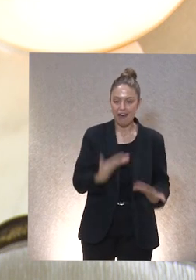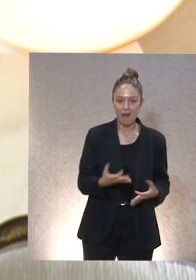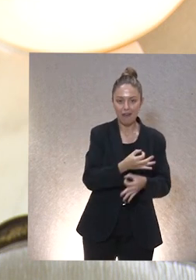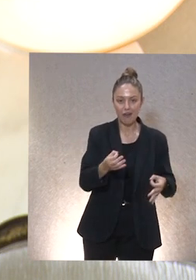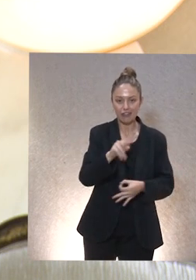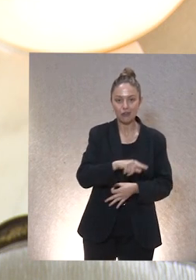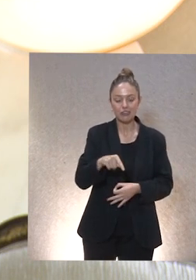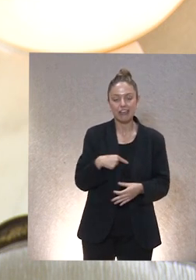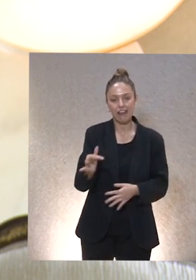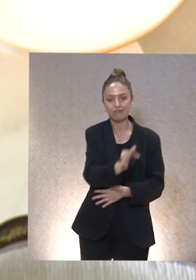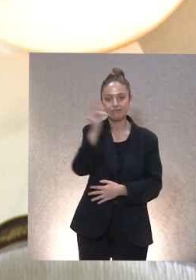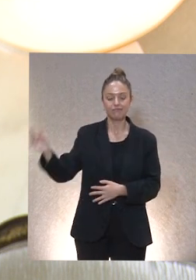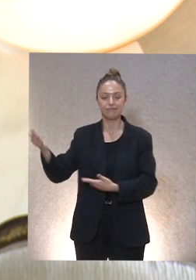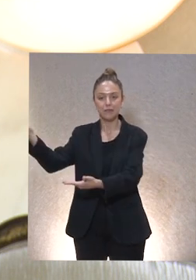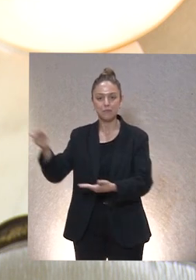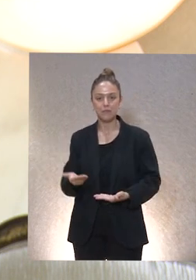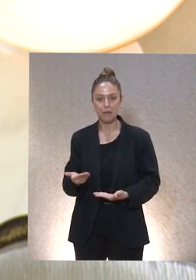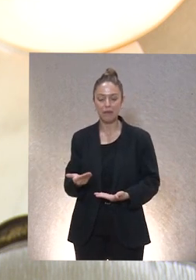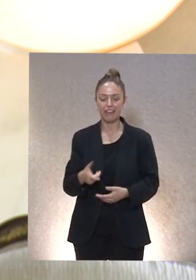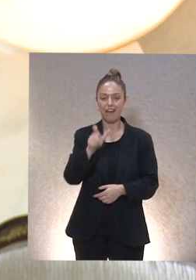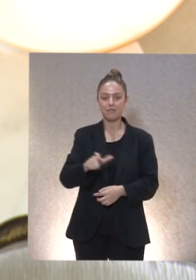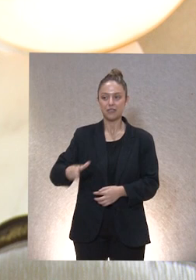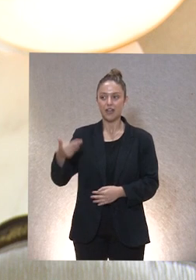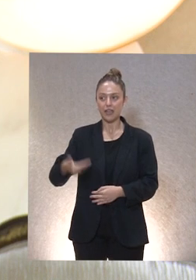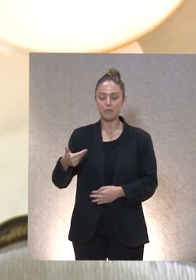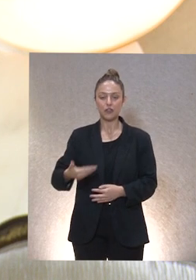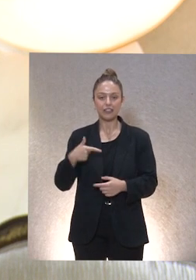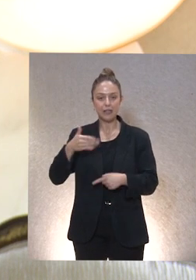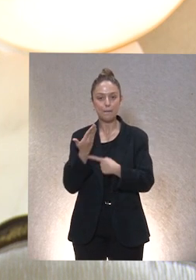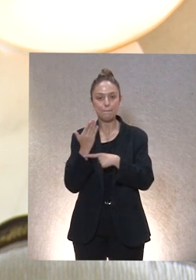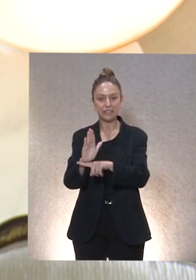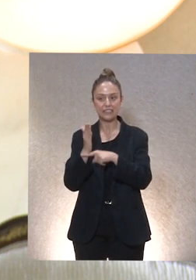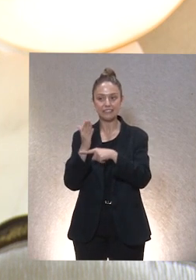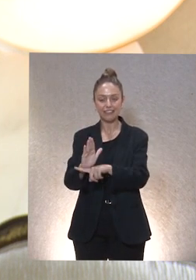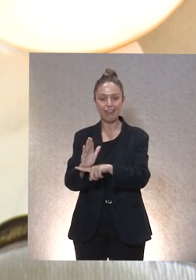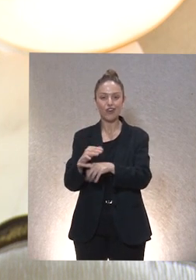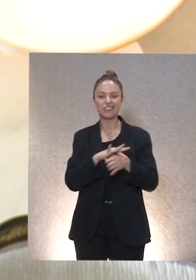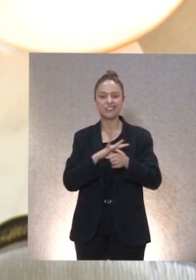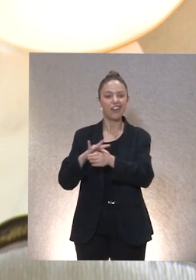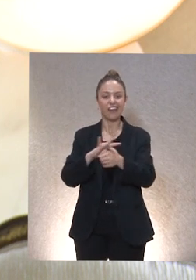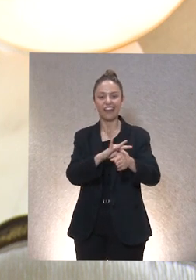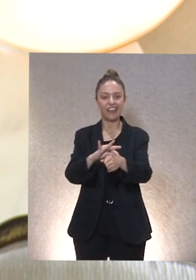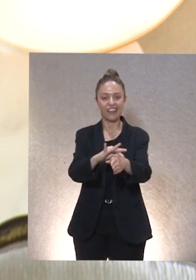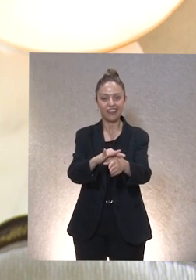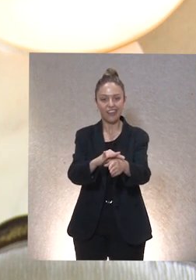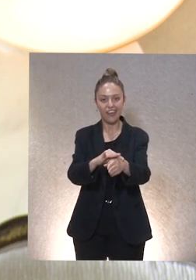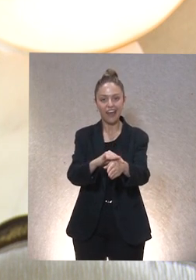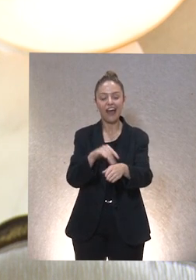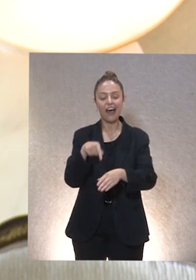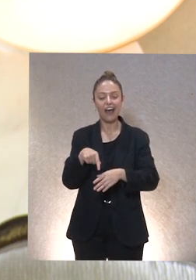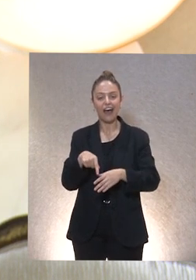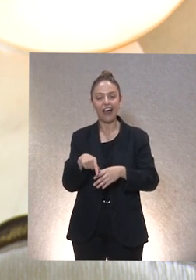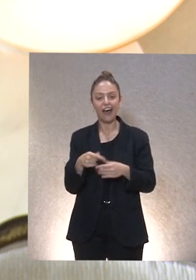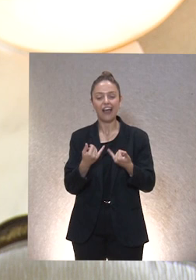paso en este momento y la bienvenida a quienes van a ser los presentadores y que van a guiar el devenir de este movimiento